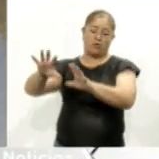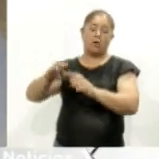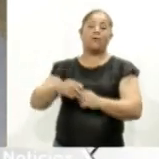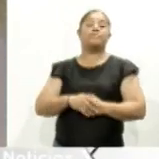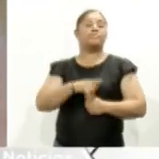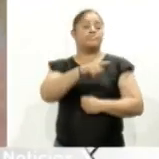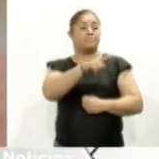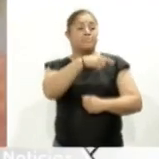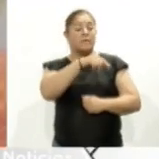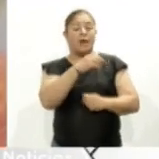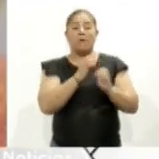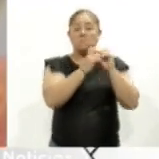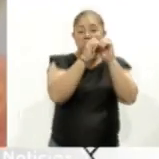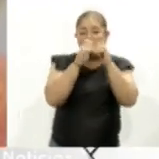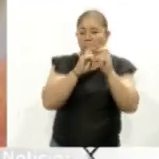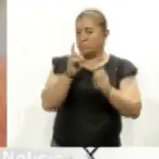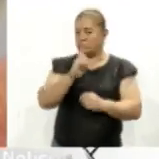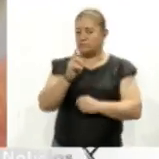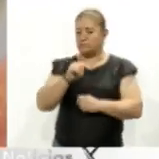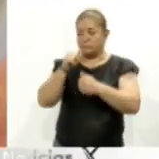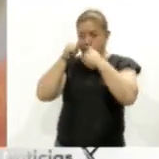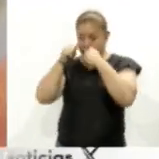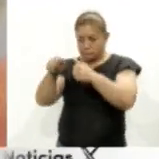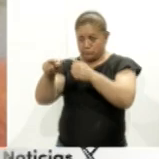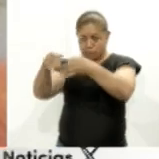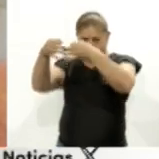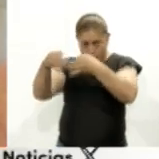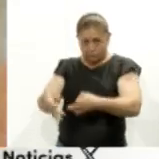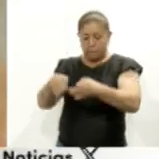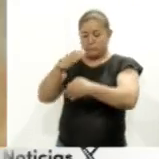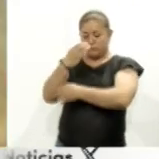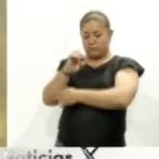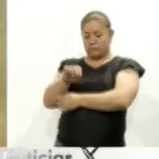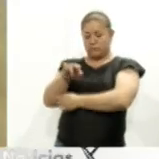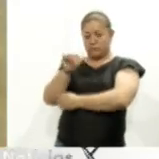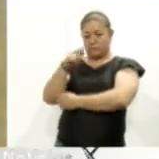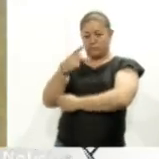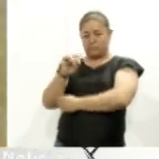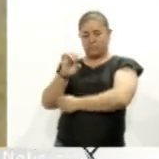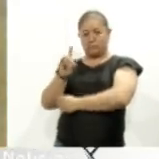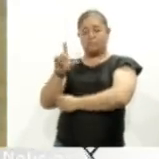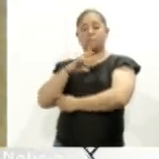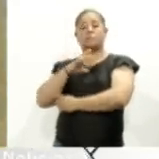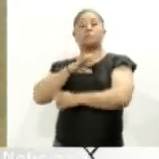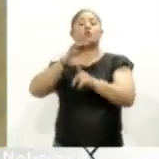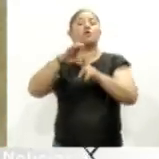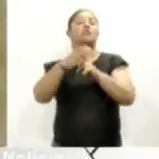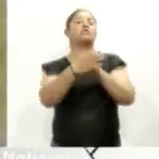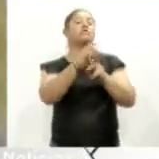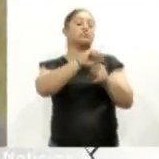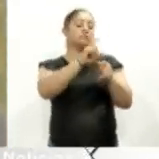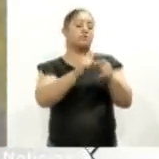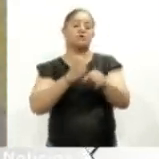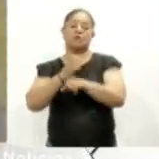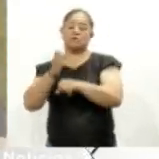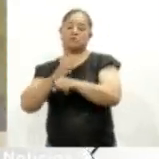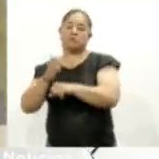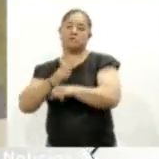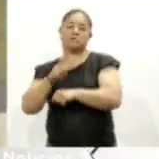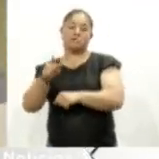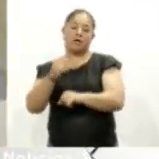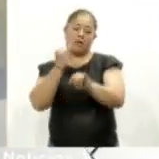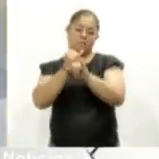rumores y estar atentos a la información oficial que emita el Cenapred y las coordinaciones nacional y estatal de protección civil en sus cuentas